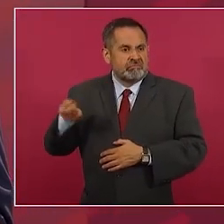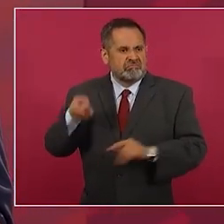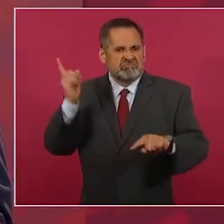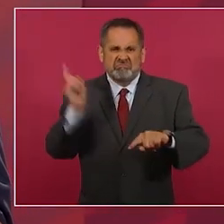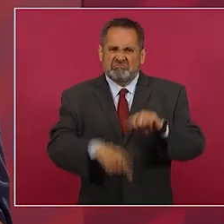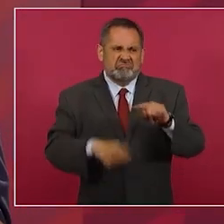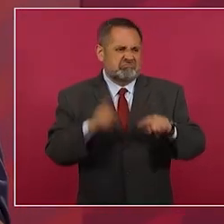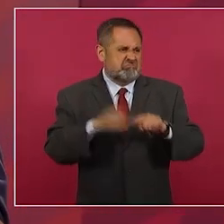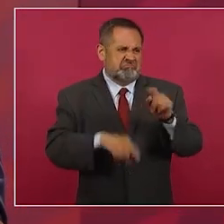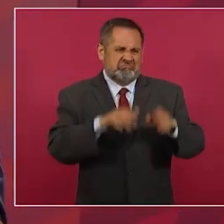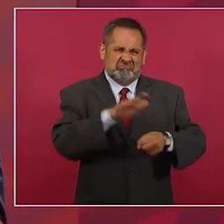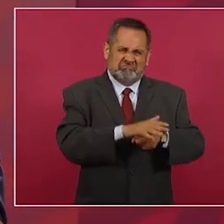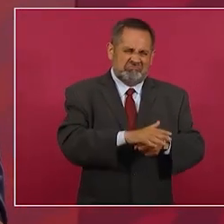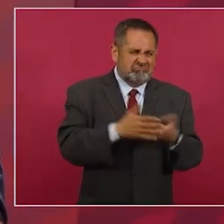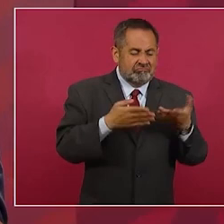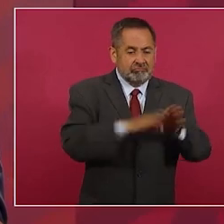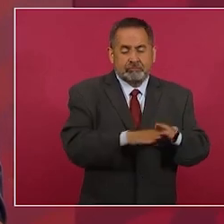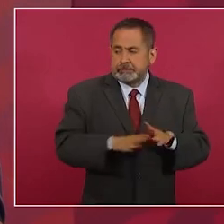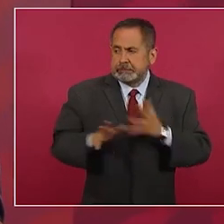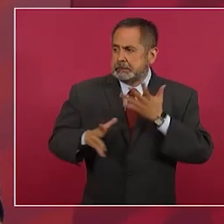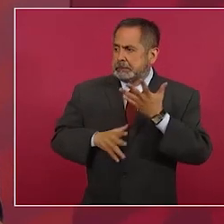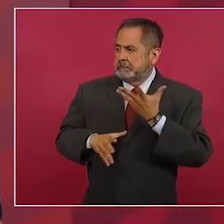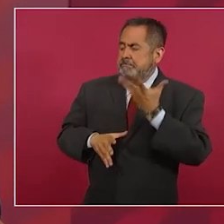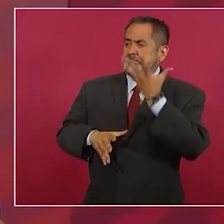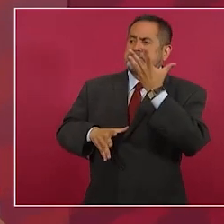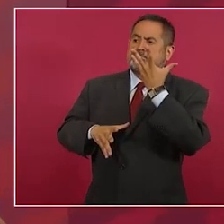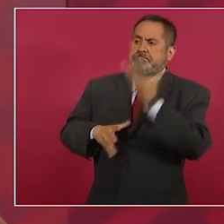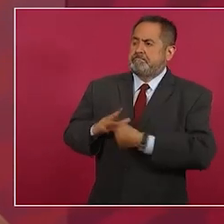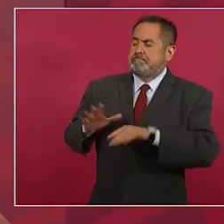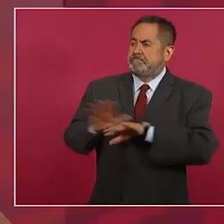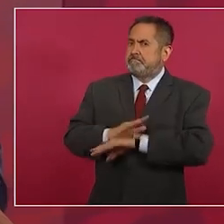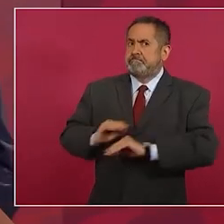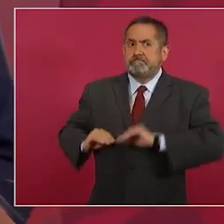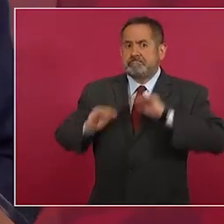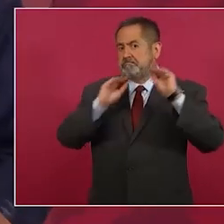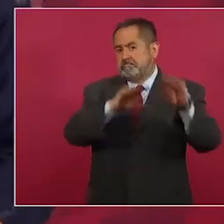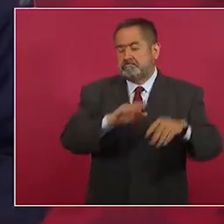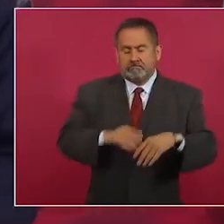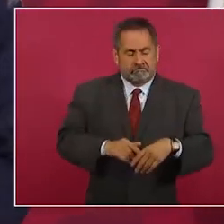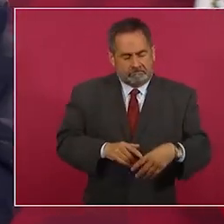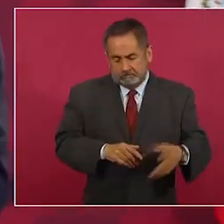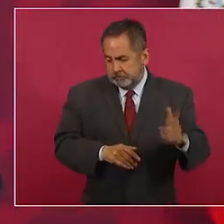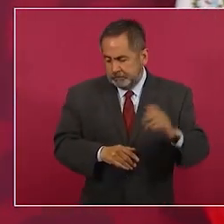este se tuvo que ir le dio